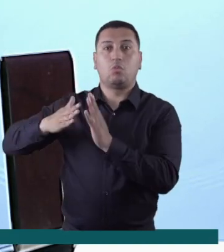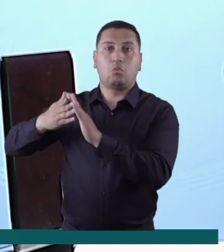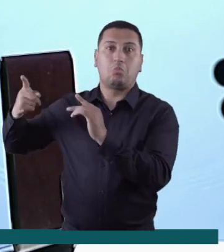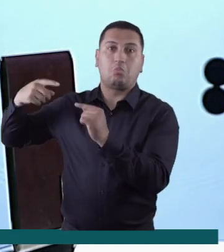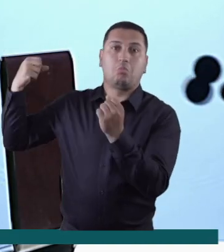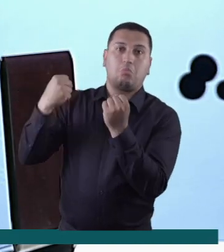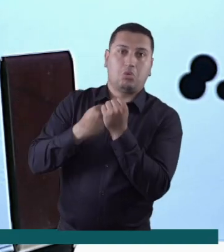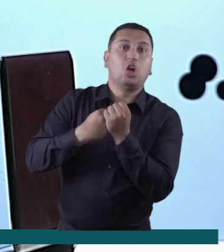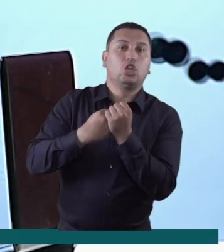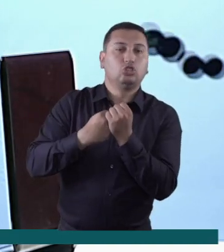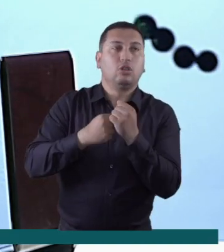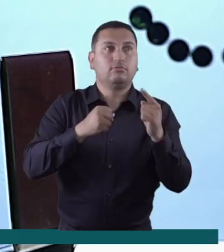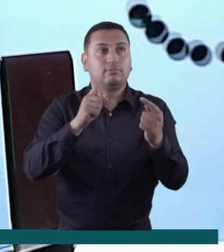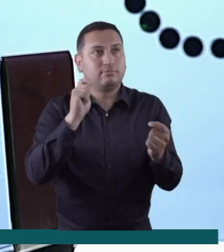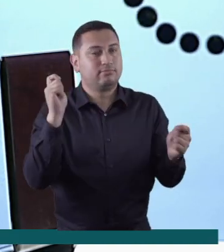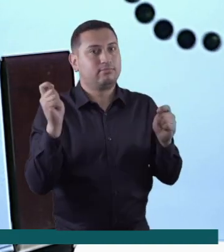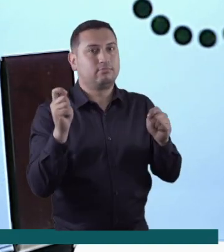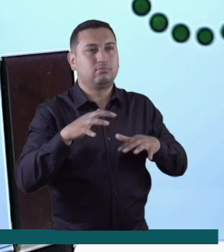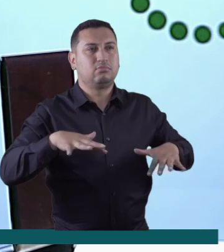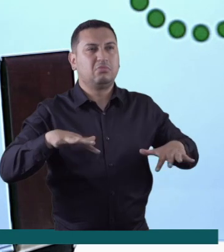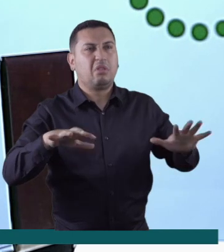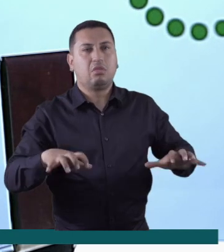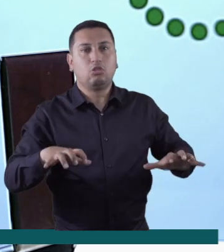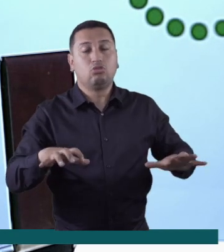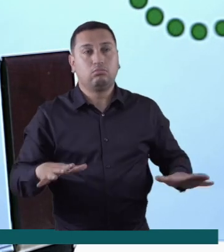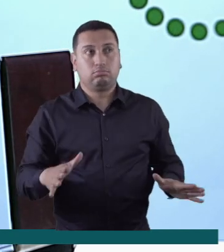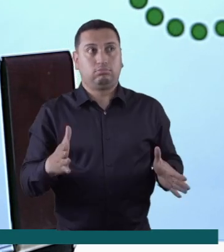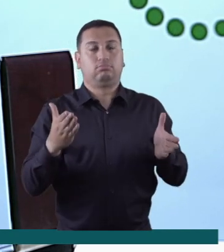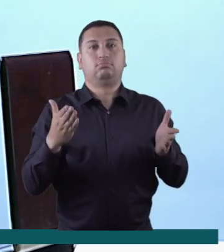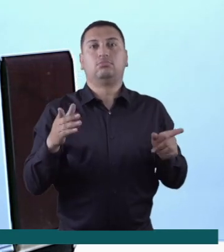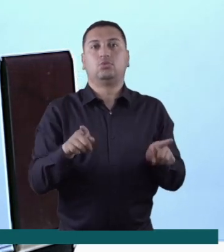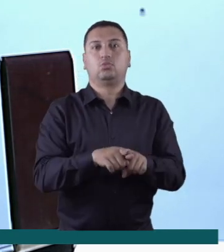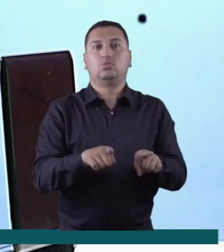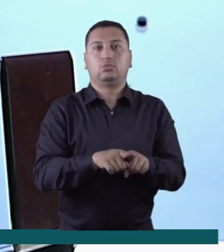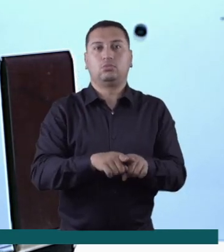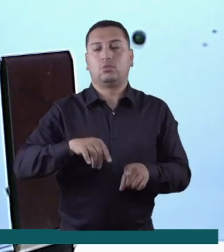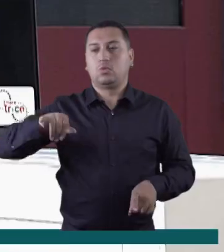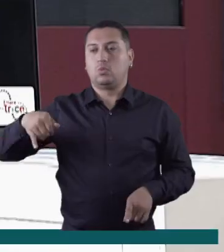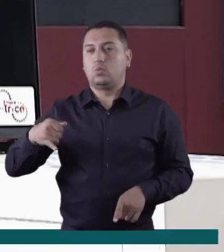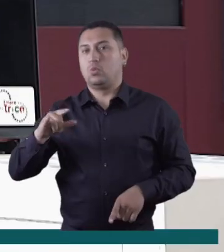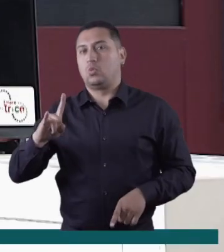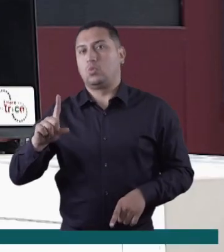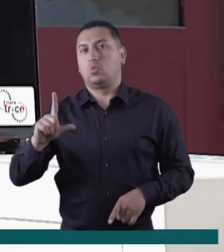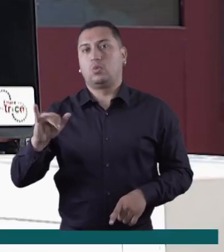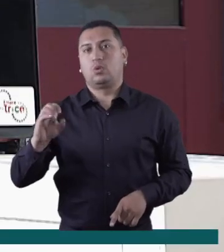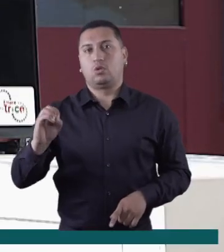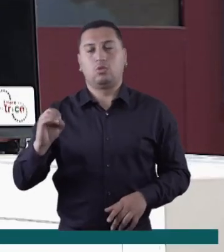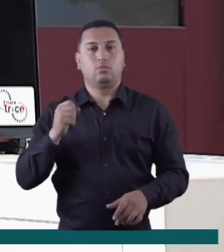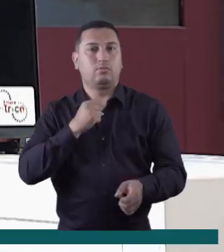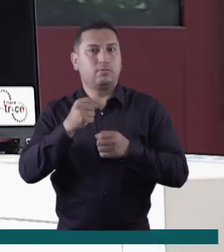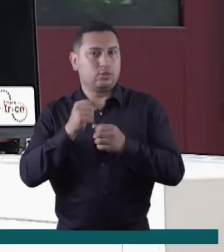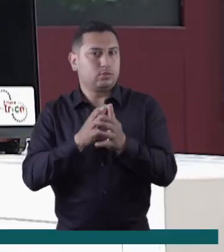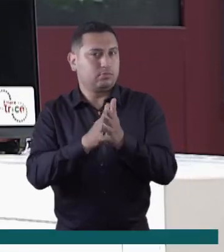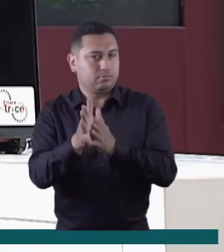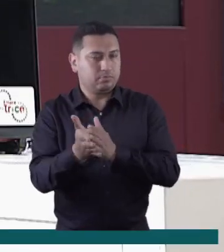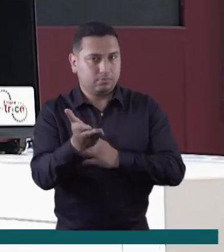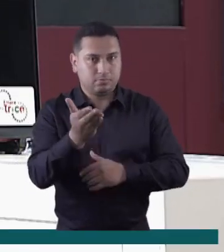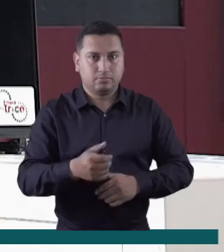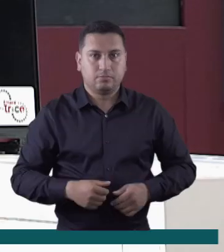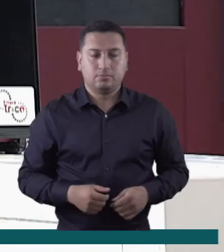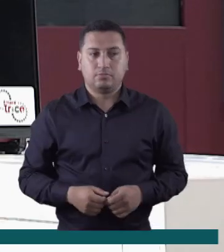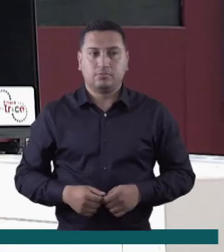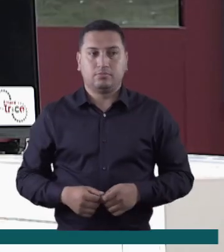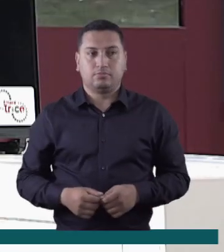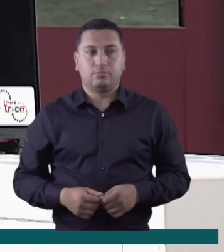iniciativa apoyada por la comunidad espera cambiar la imagen de algunos sectores del municipio. Julio Ernesto Velásquez estuvo recorriendo